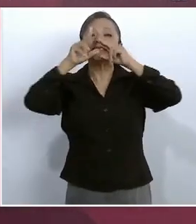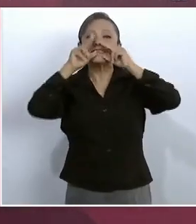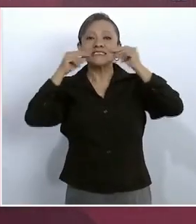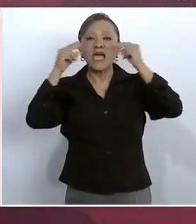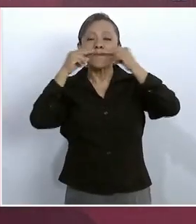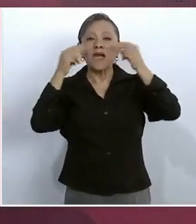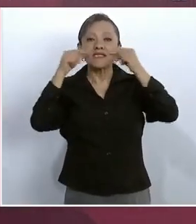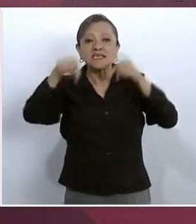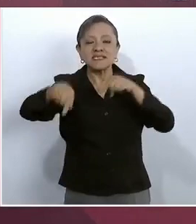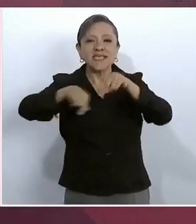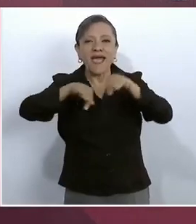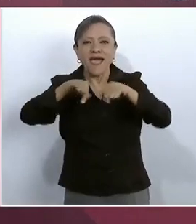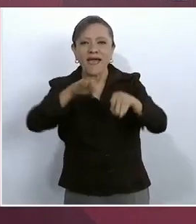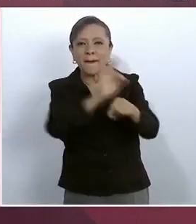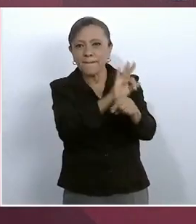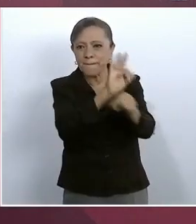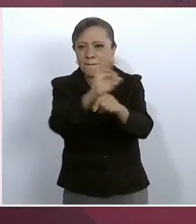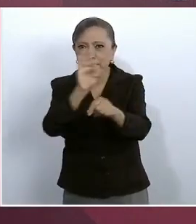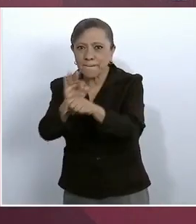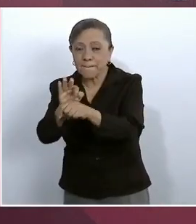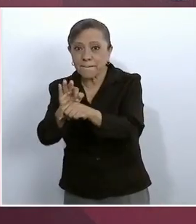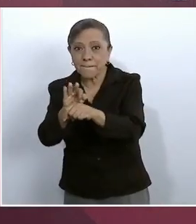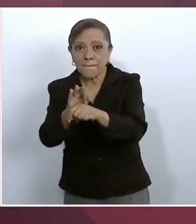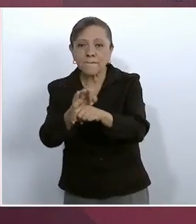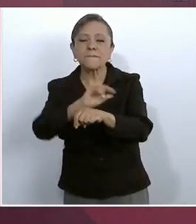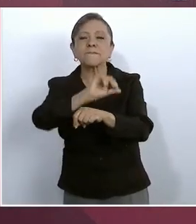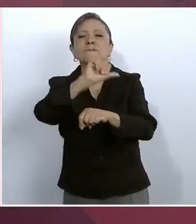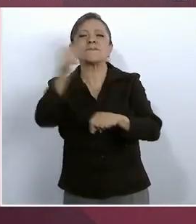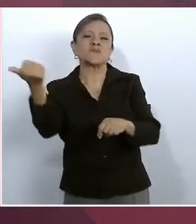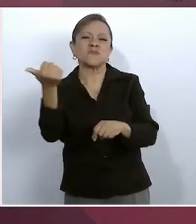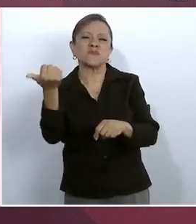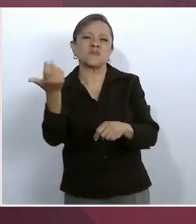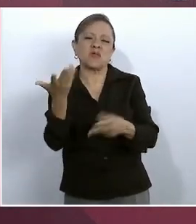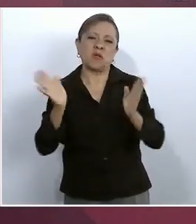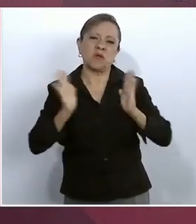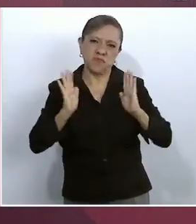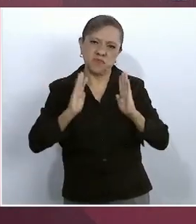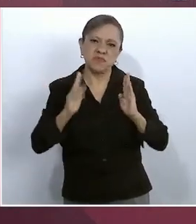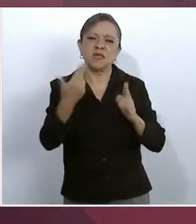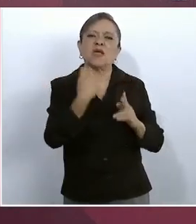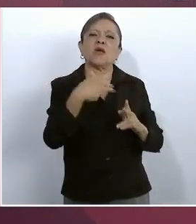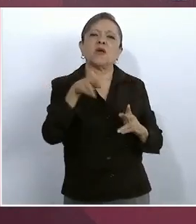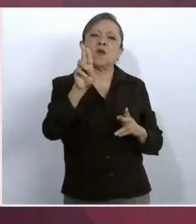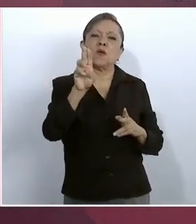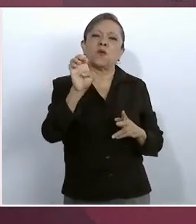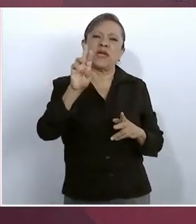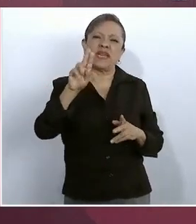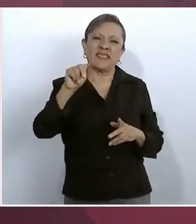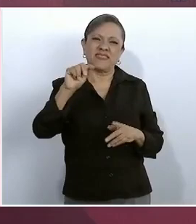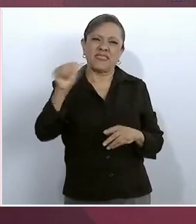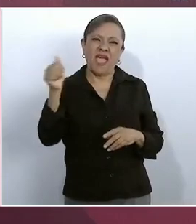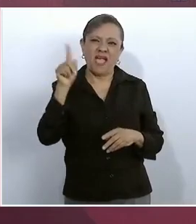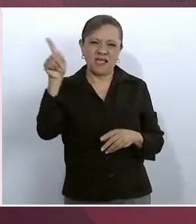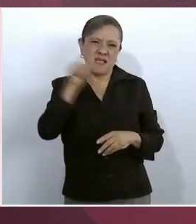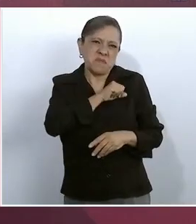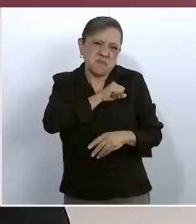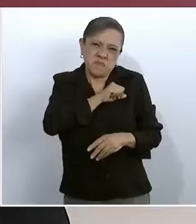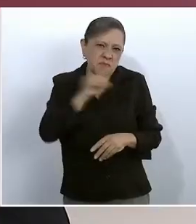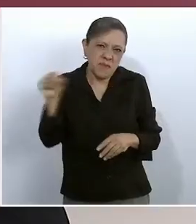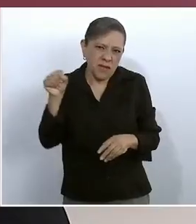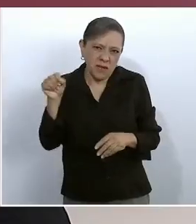y huerta y todos esos militares desalmados